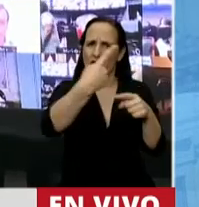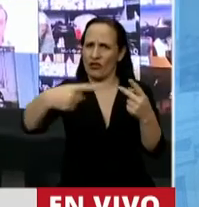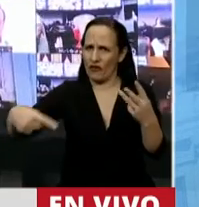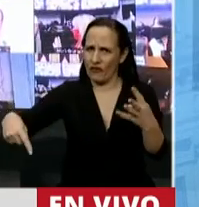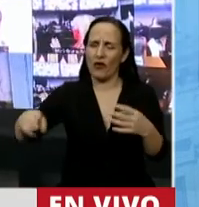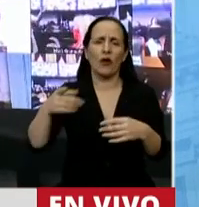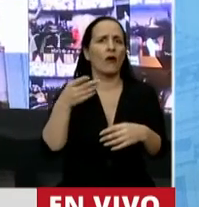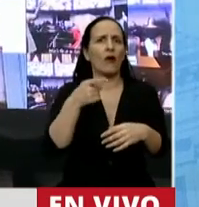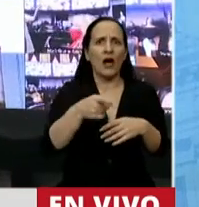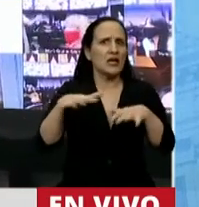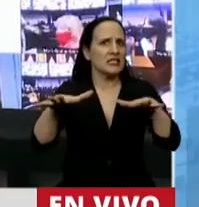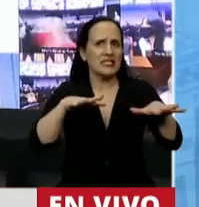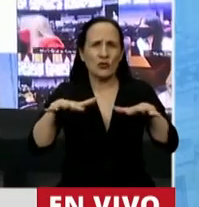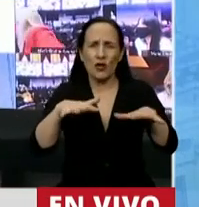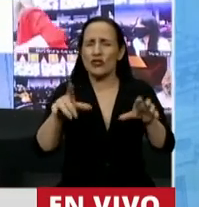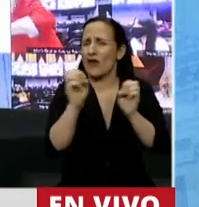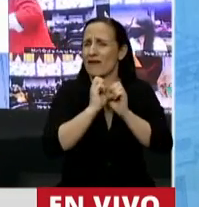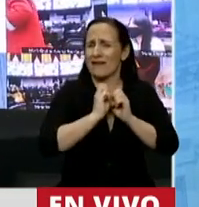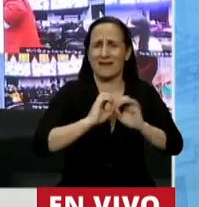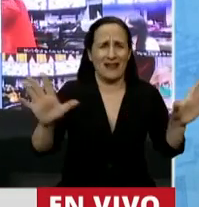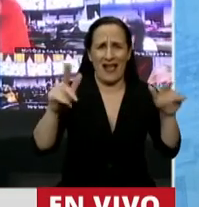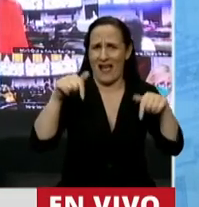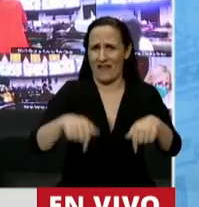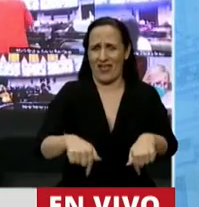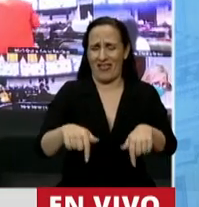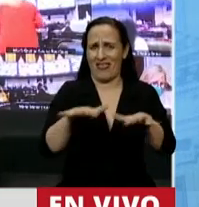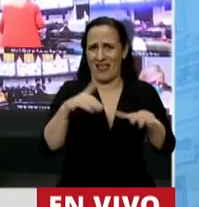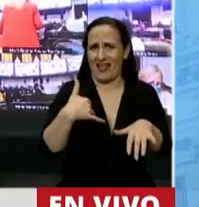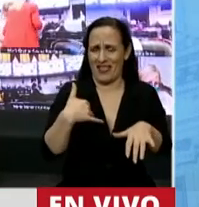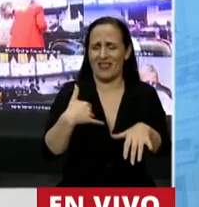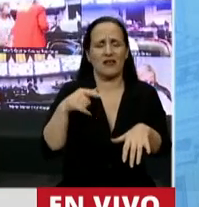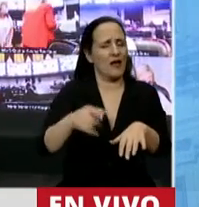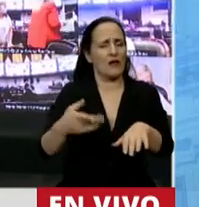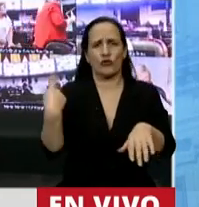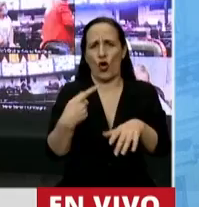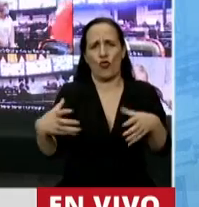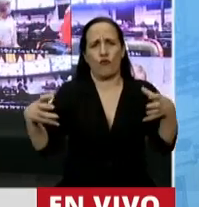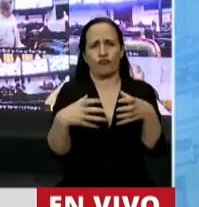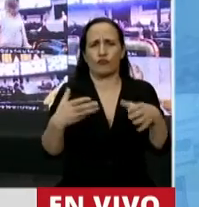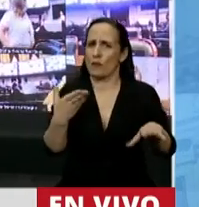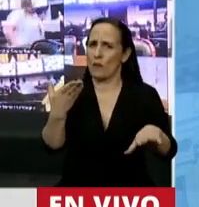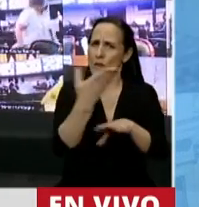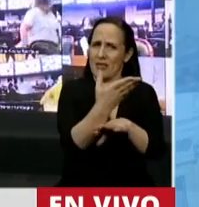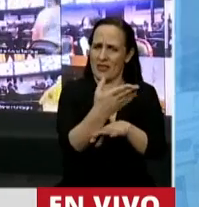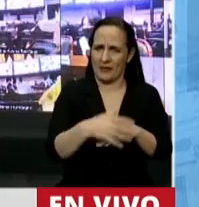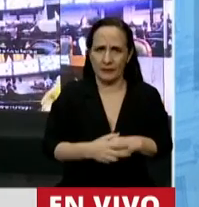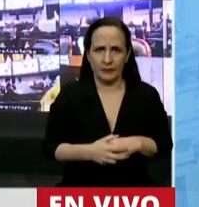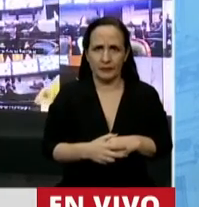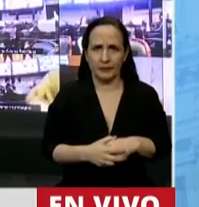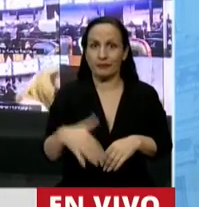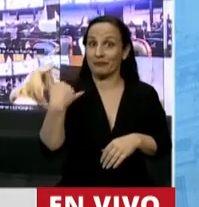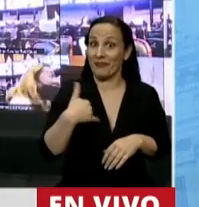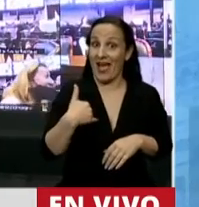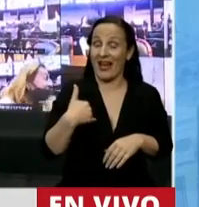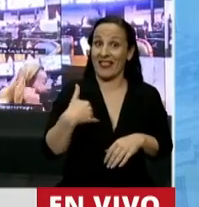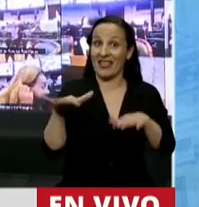que ante la situación más grave que afecta a nuestro país, acompañemos este pedido. Hoy Argentina ocupa los